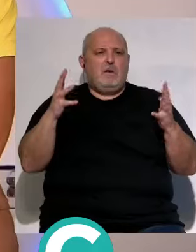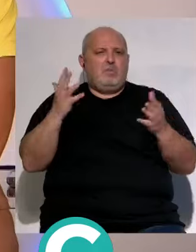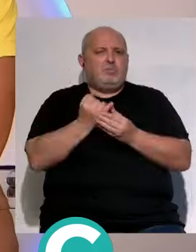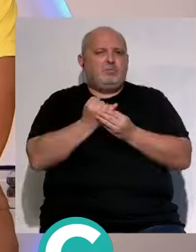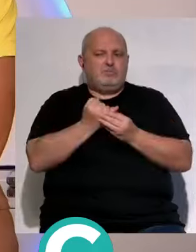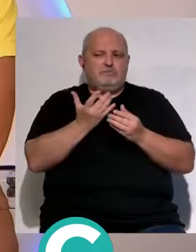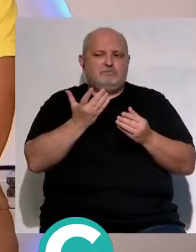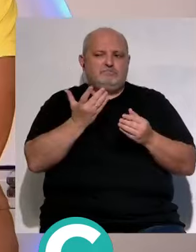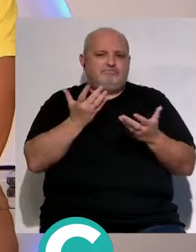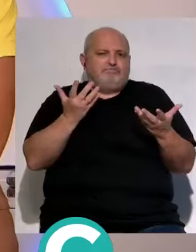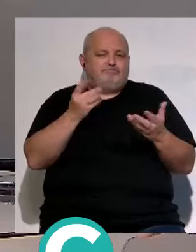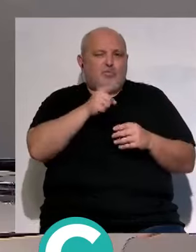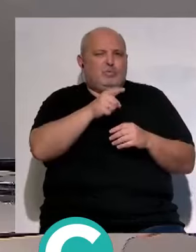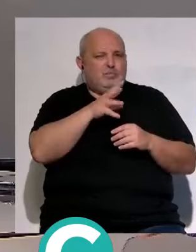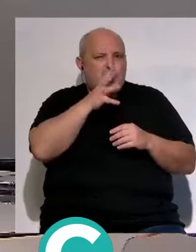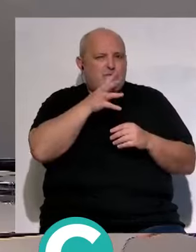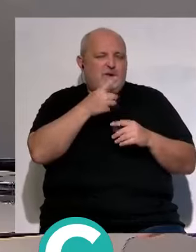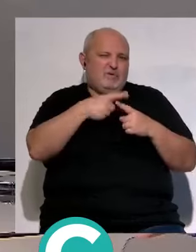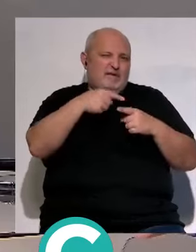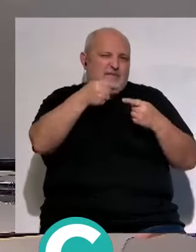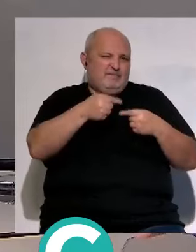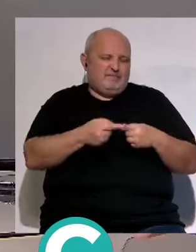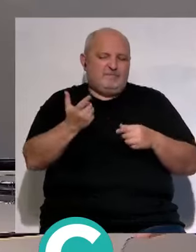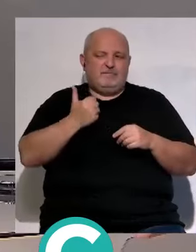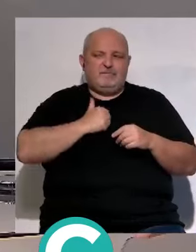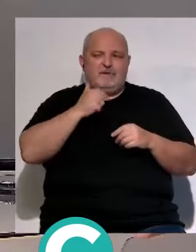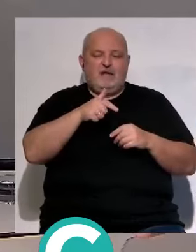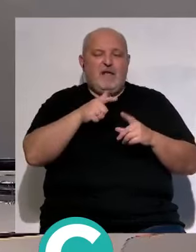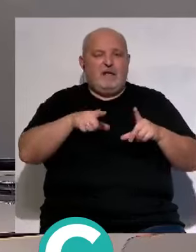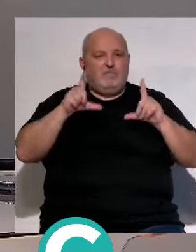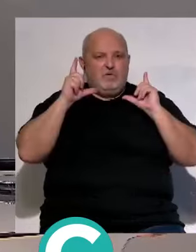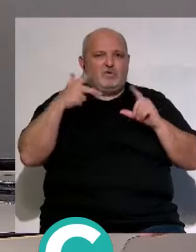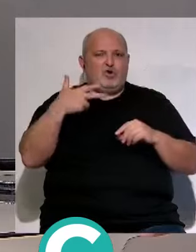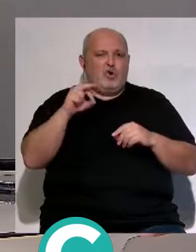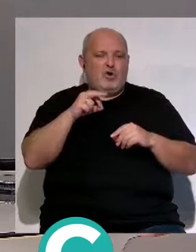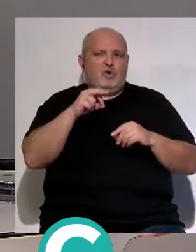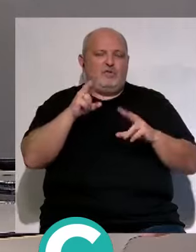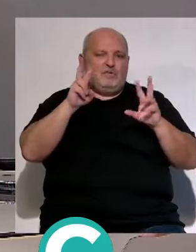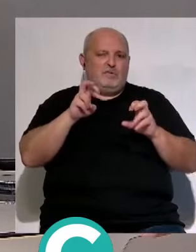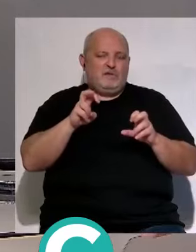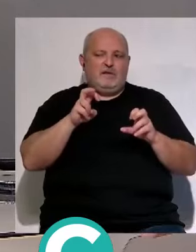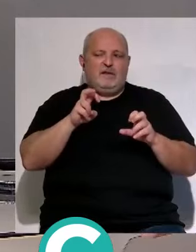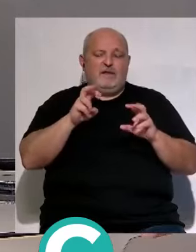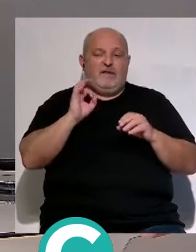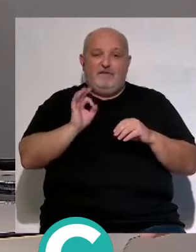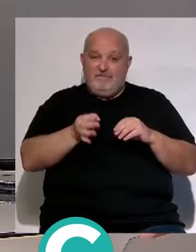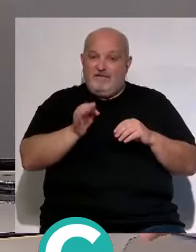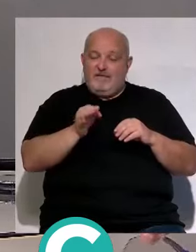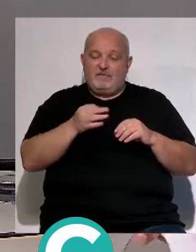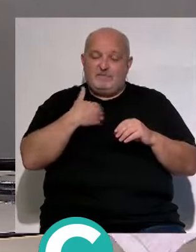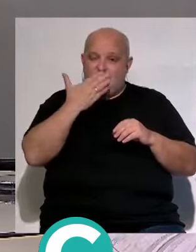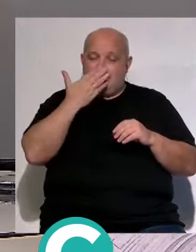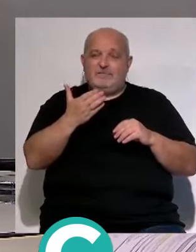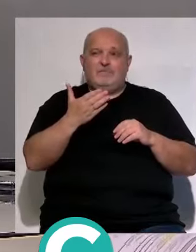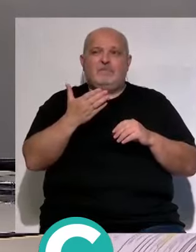puedo estar de acuerdo contigo que es verdad que quizás puede ser un poco de oportunismo que sale ahora un poquito pero es cierto es cierto